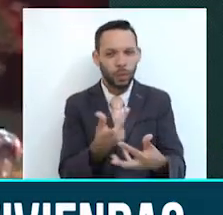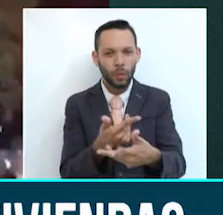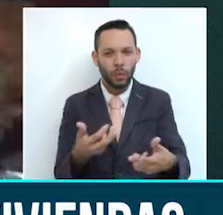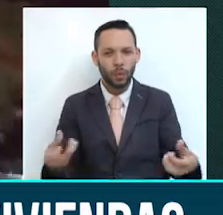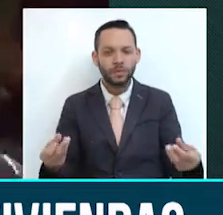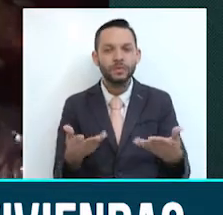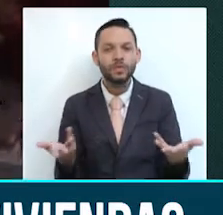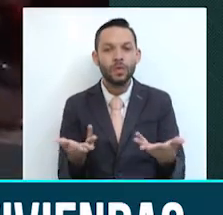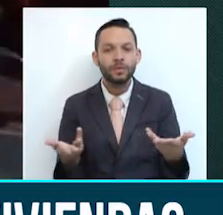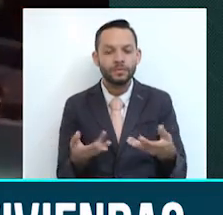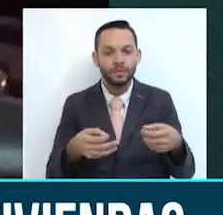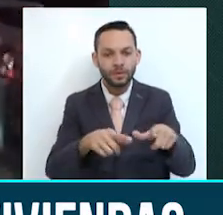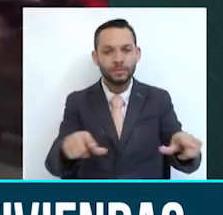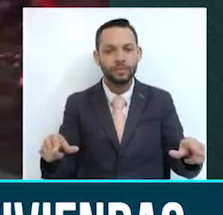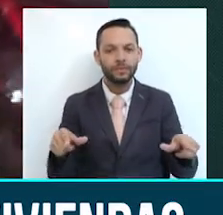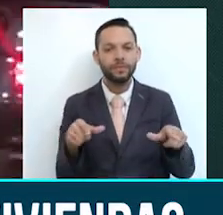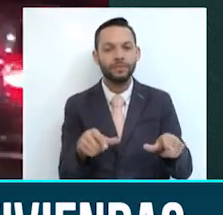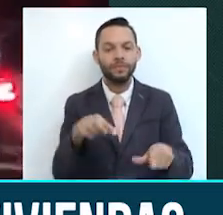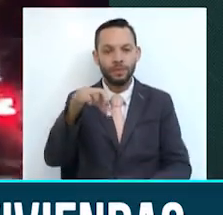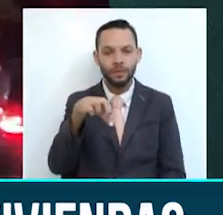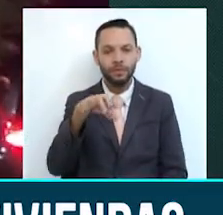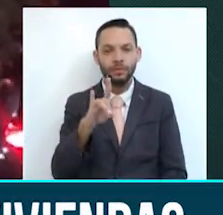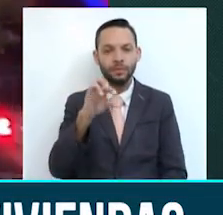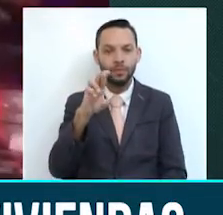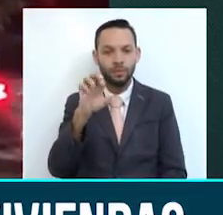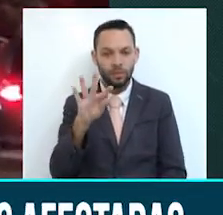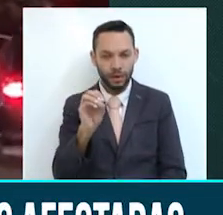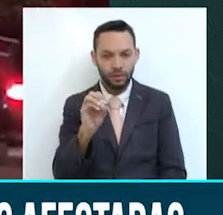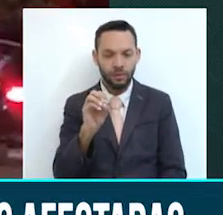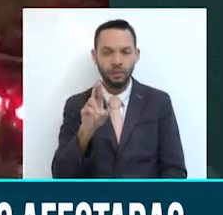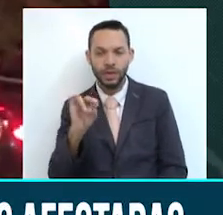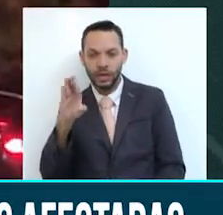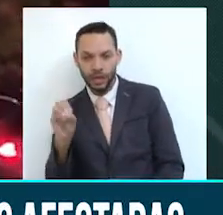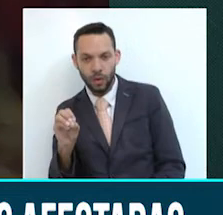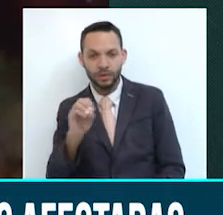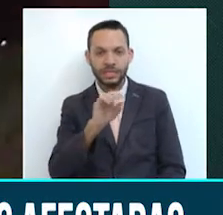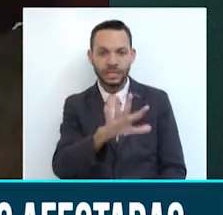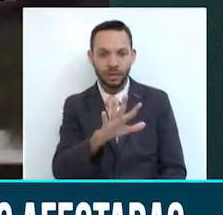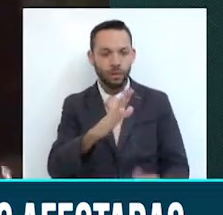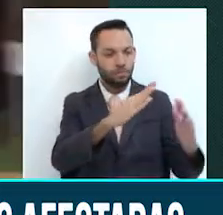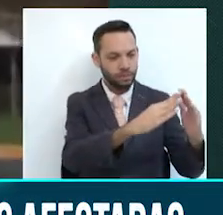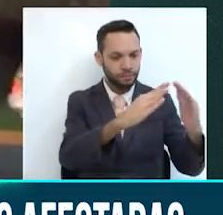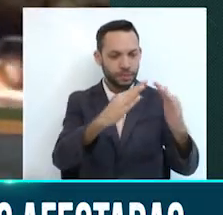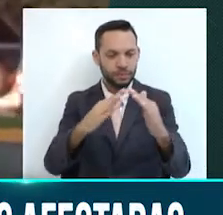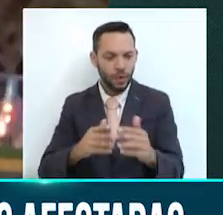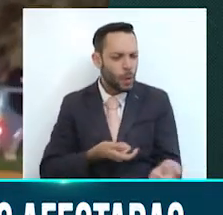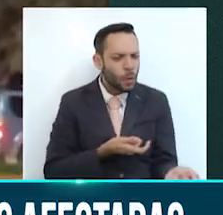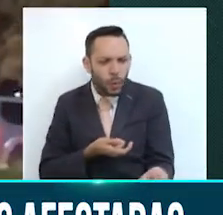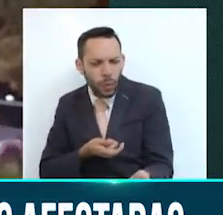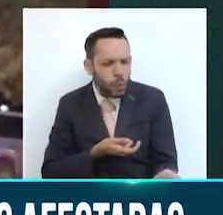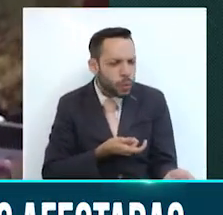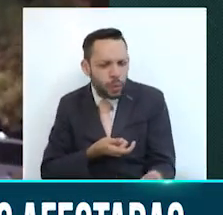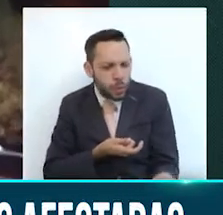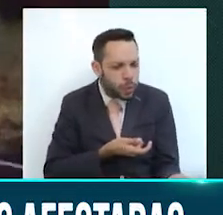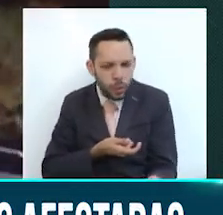Puerto Rico, que se registra hasta el momento cinco viviendas comprometidas. Los organismos de socorro atienden la emergencia